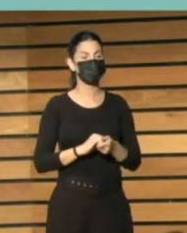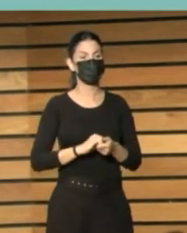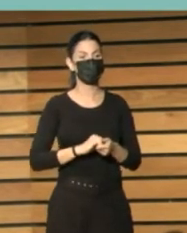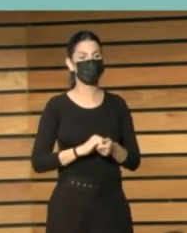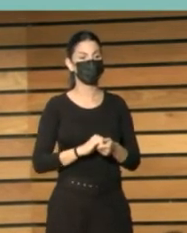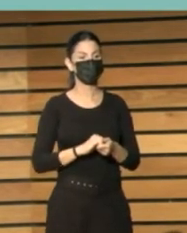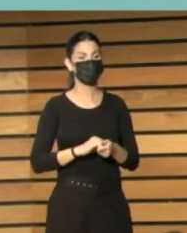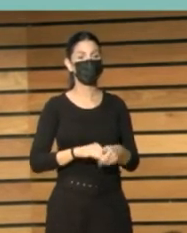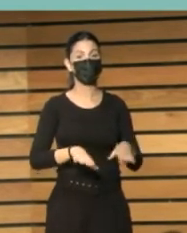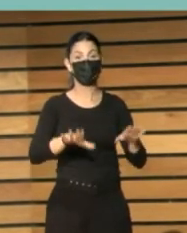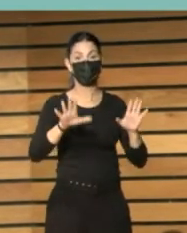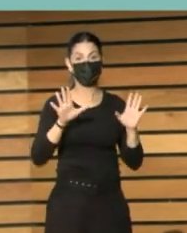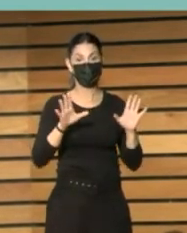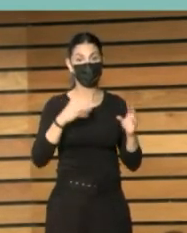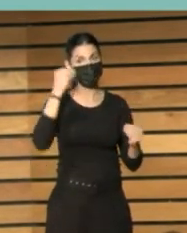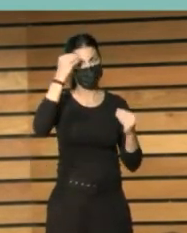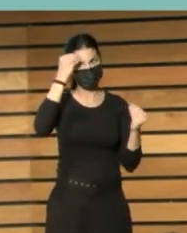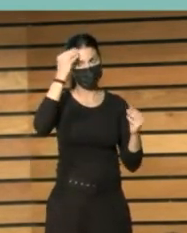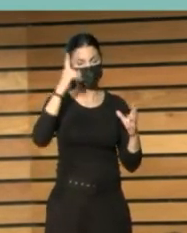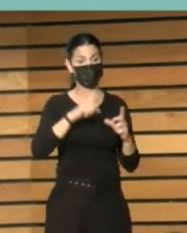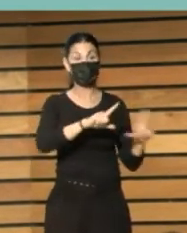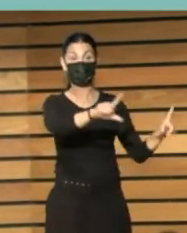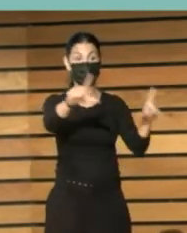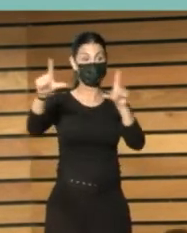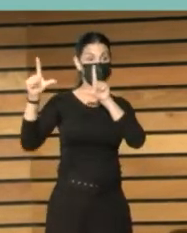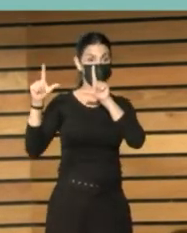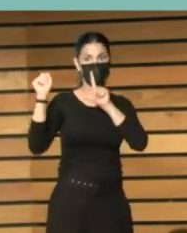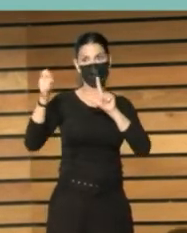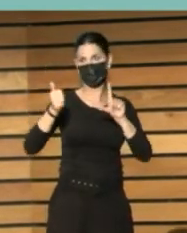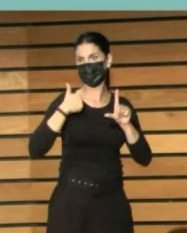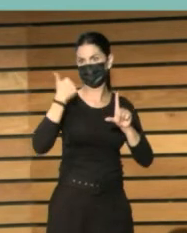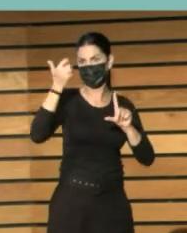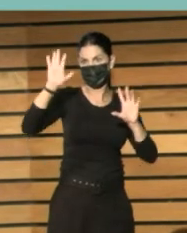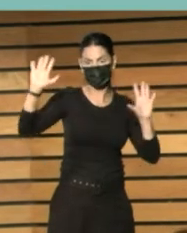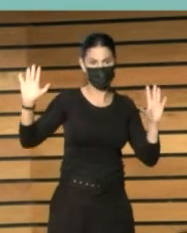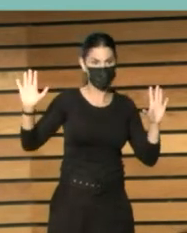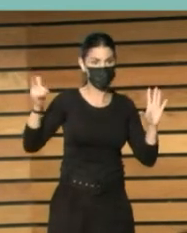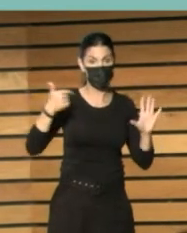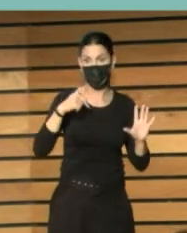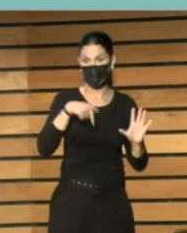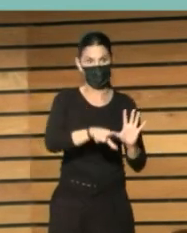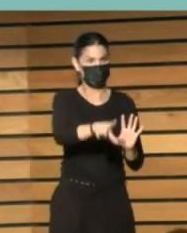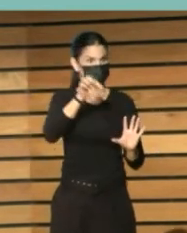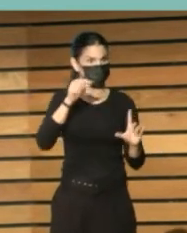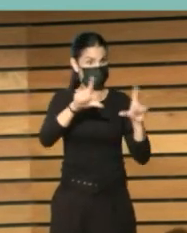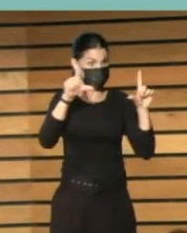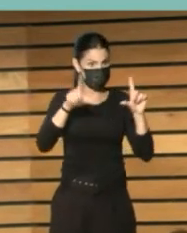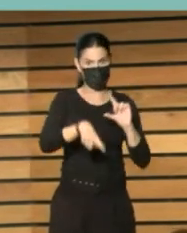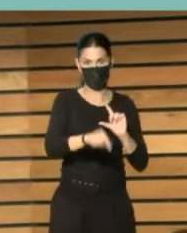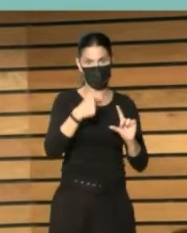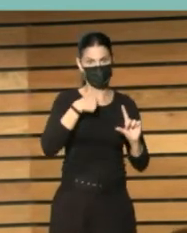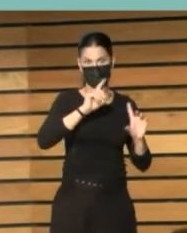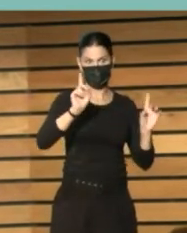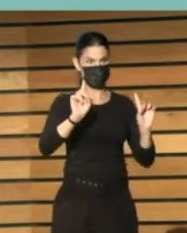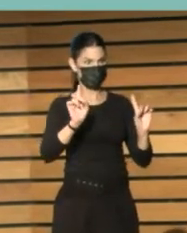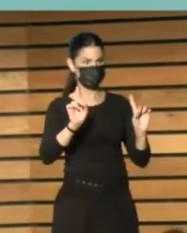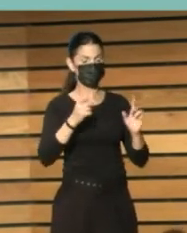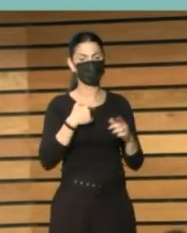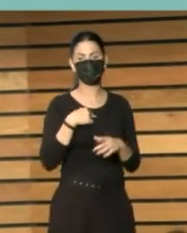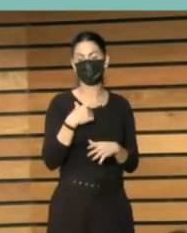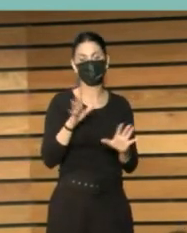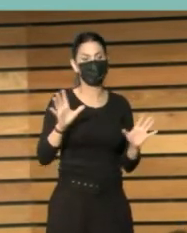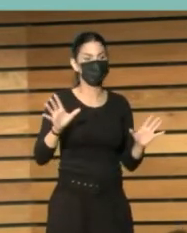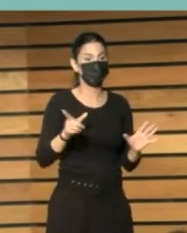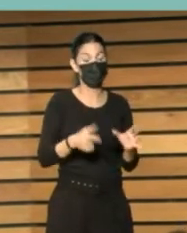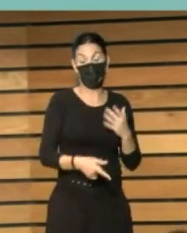que conste, por si alguien está pensando, que estas imágenes son casuales. Yo aquí no he elegido estas imágenes, no, no. Simplemente, al